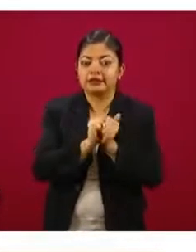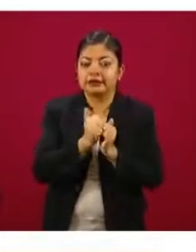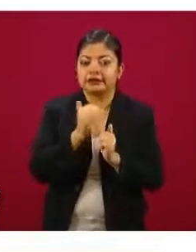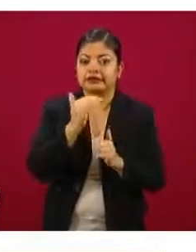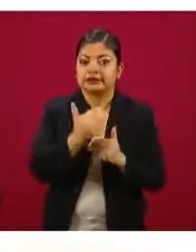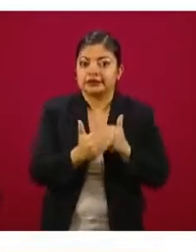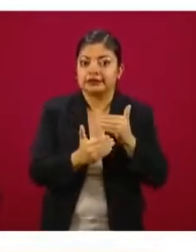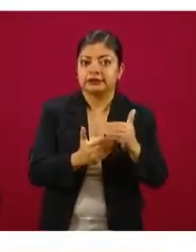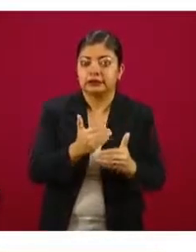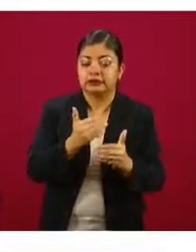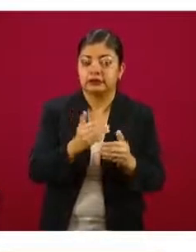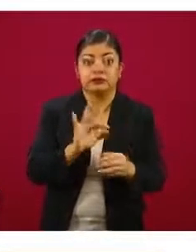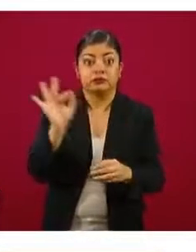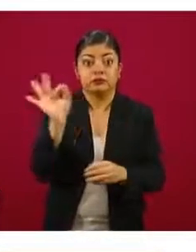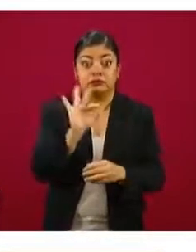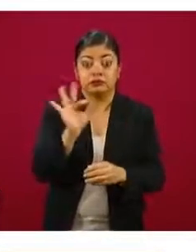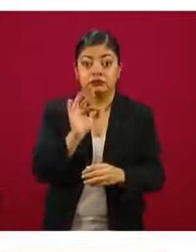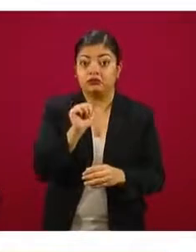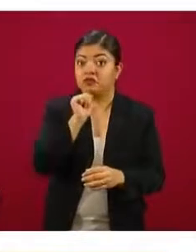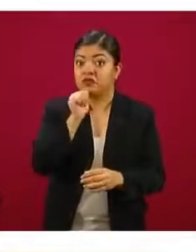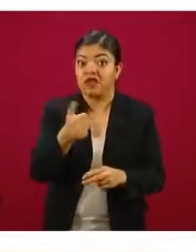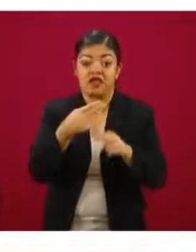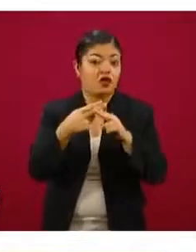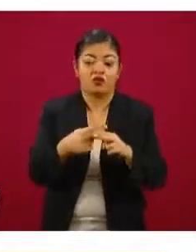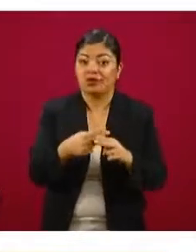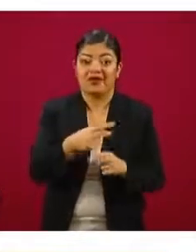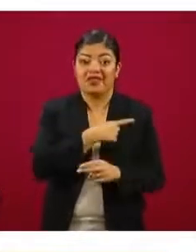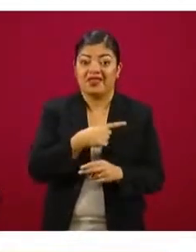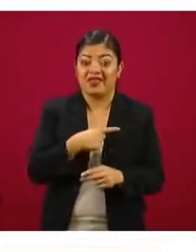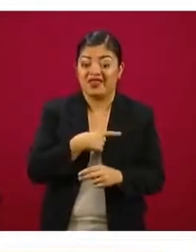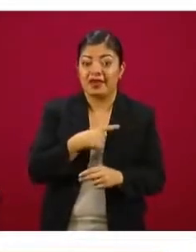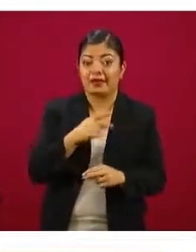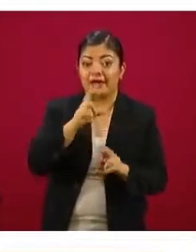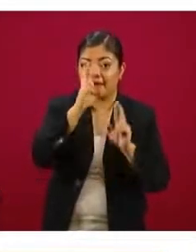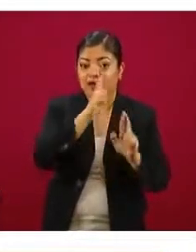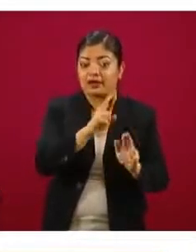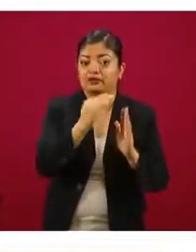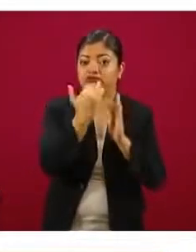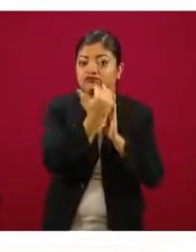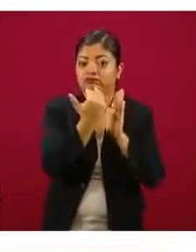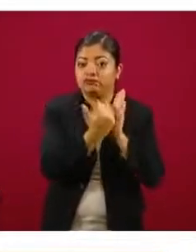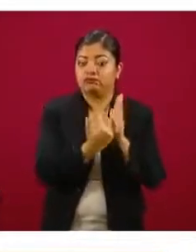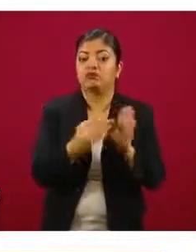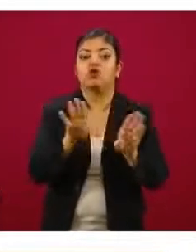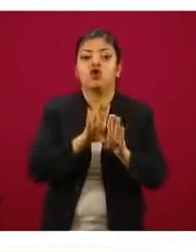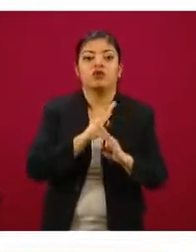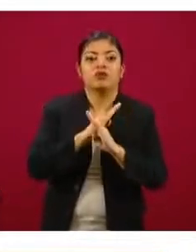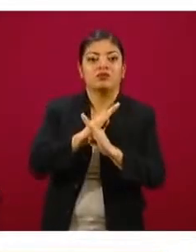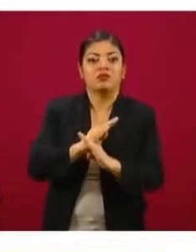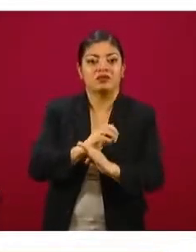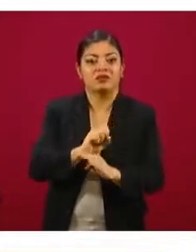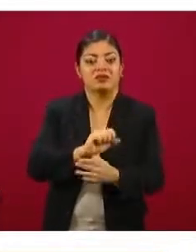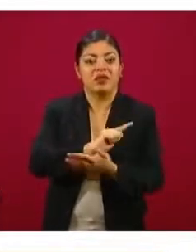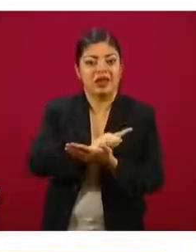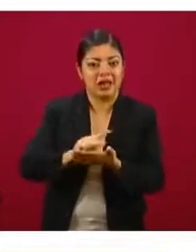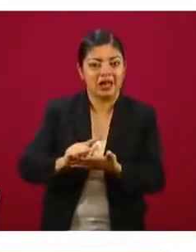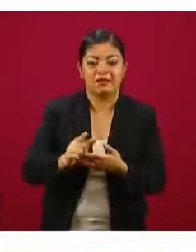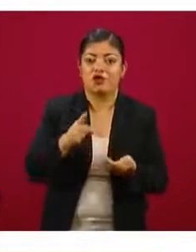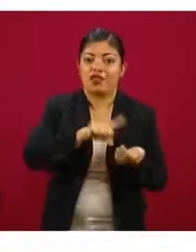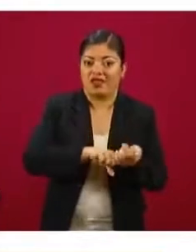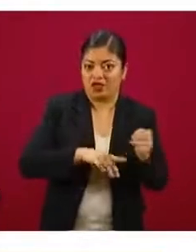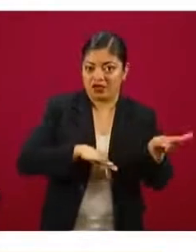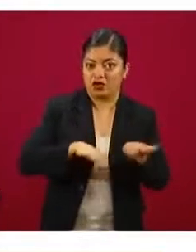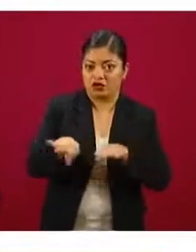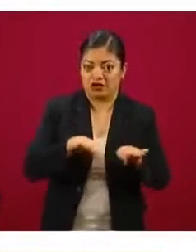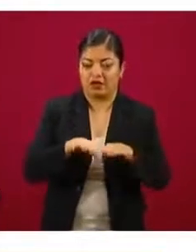cumplido con los protocolos que establecen los propios lineamientos, protocolos de seguridad sanitaria en el entorno laboral. Quiero